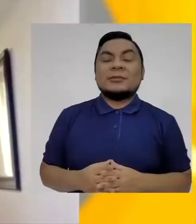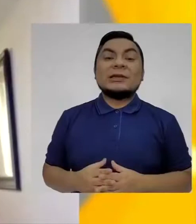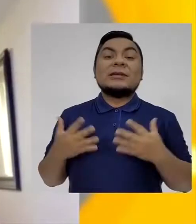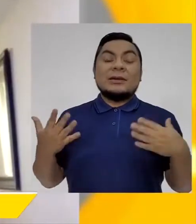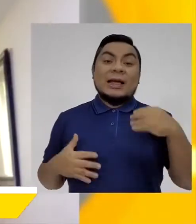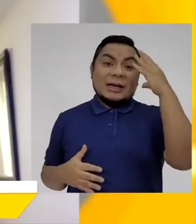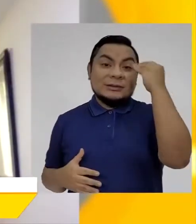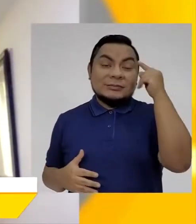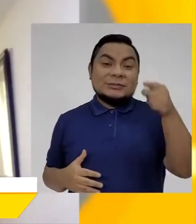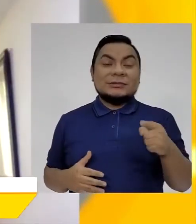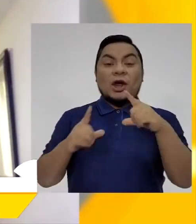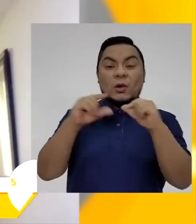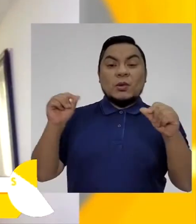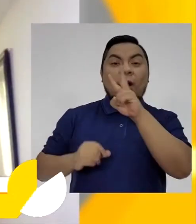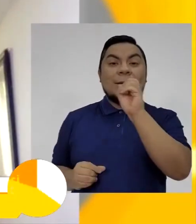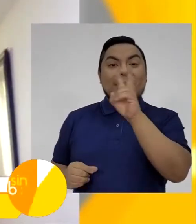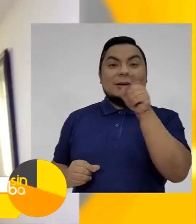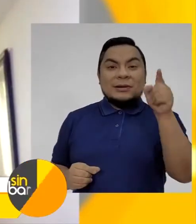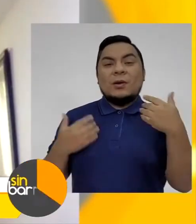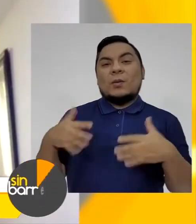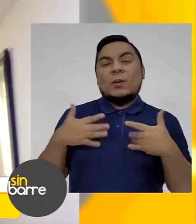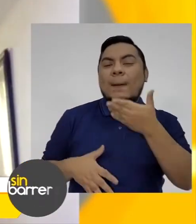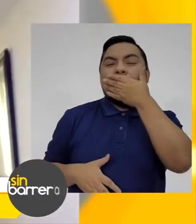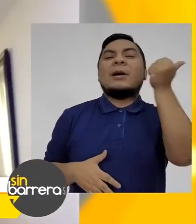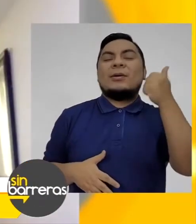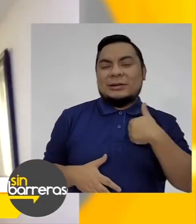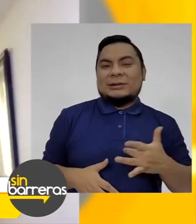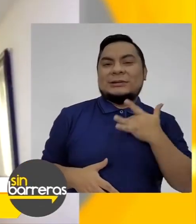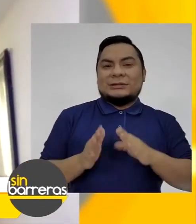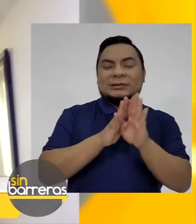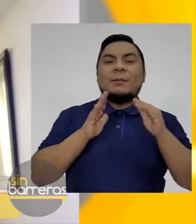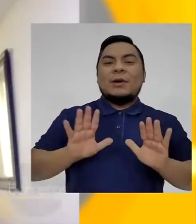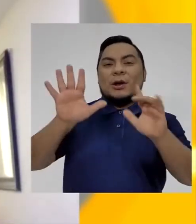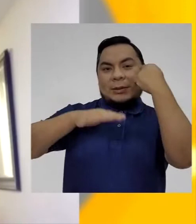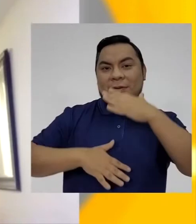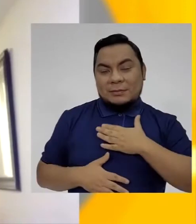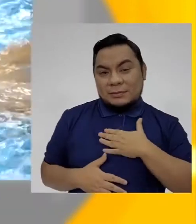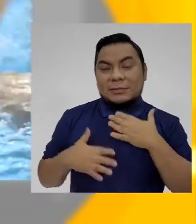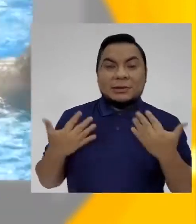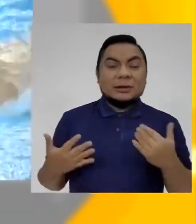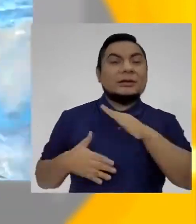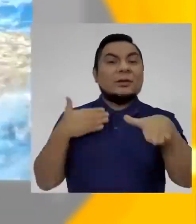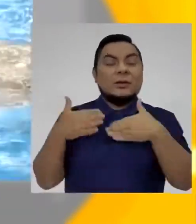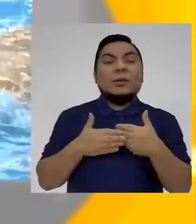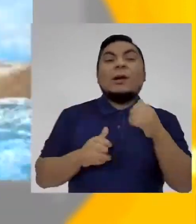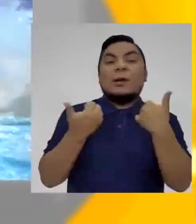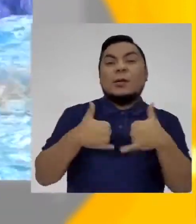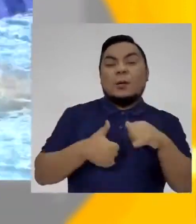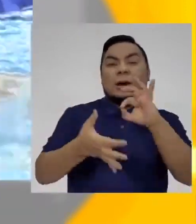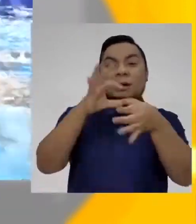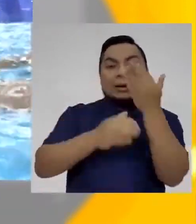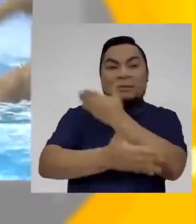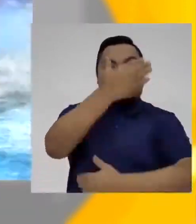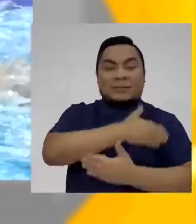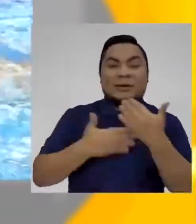Mi experiencia en Tokio 2020 ha sido lo mejor ha sido maravillosa para mí Mis primeros Juegos Paralímpicos